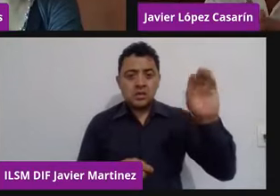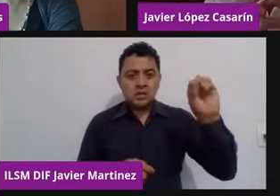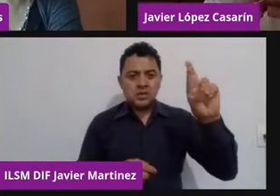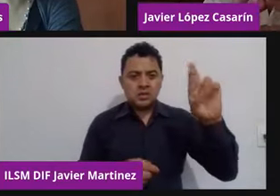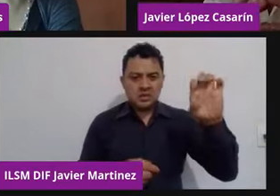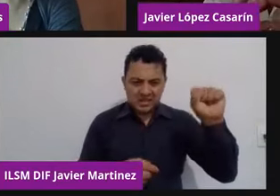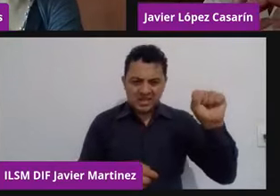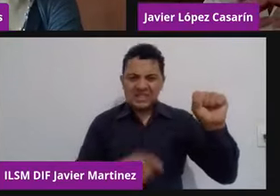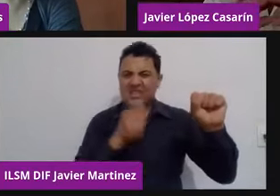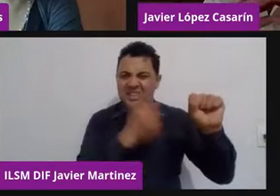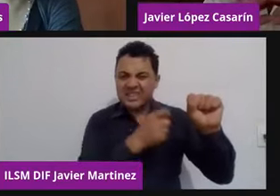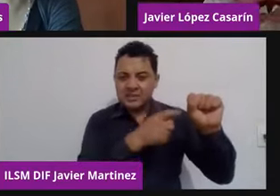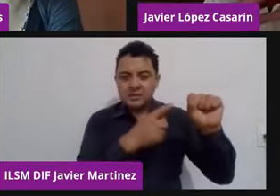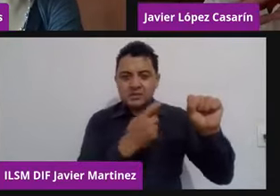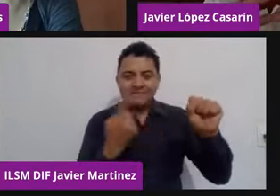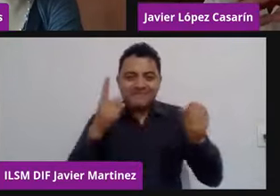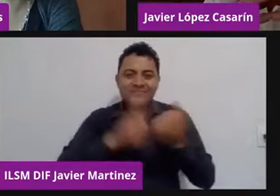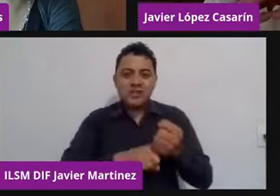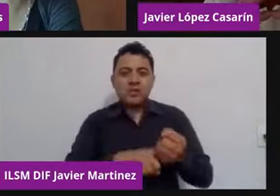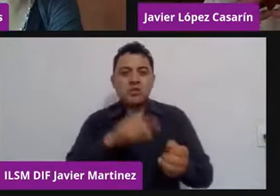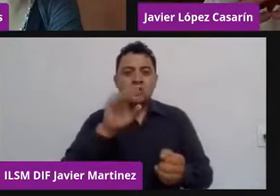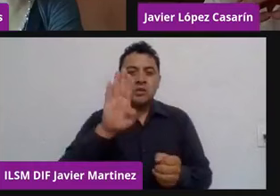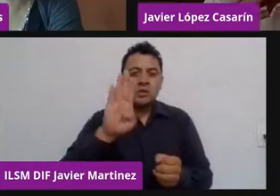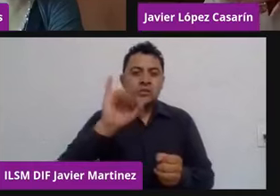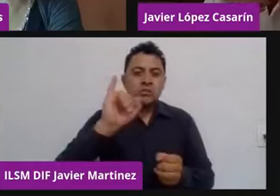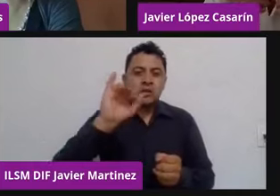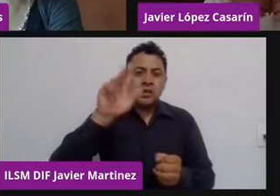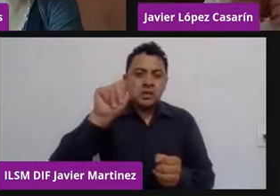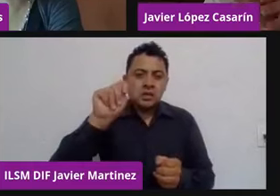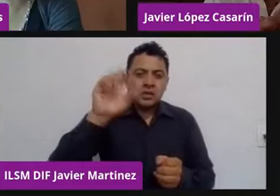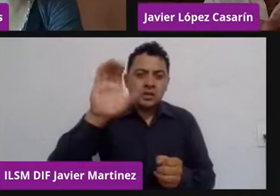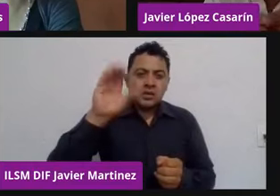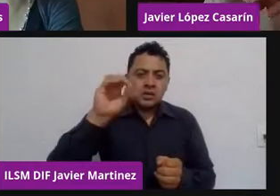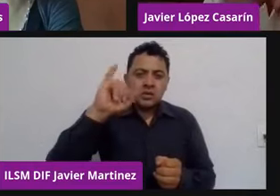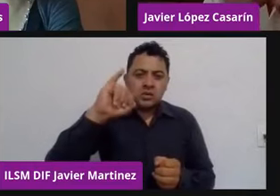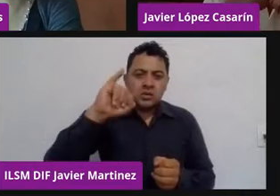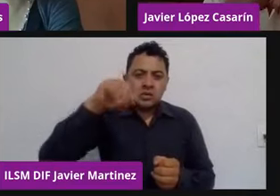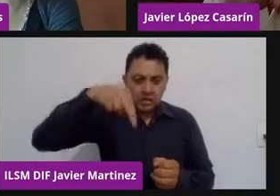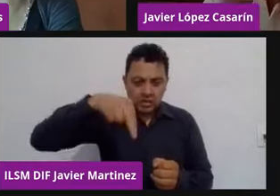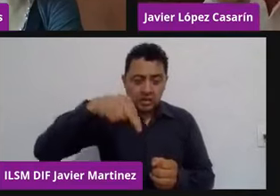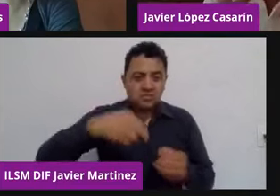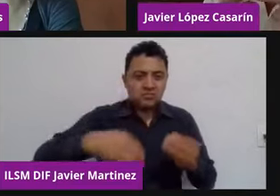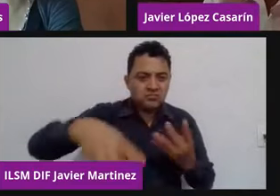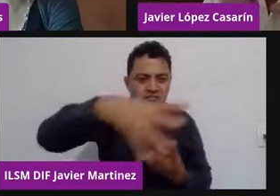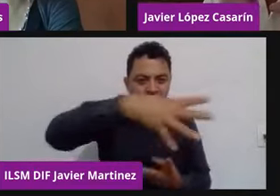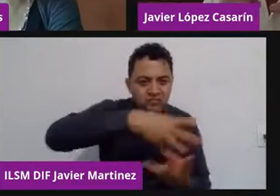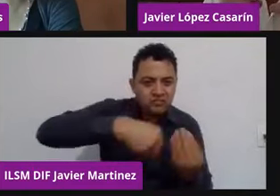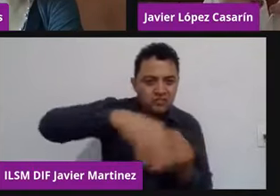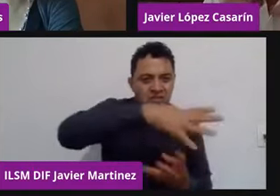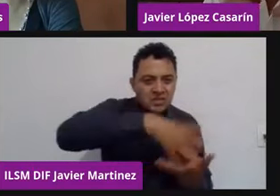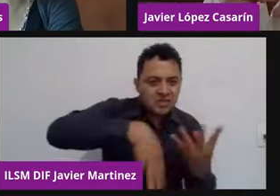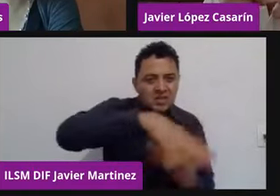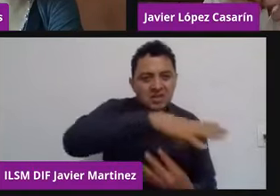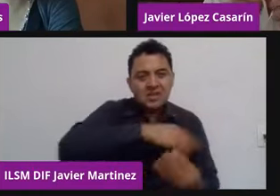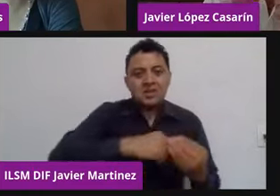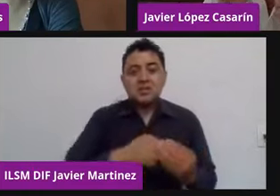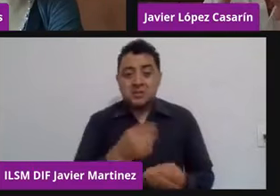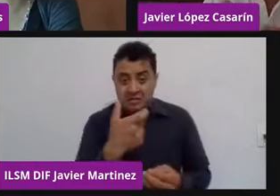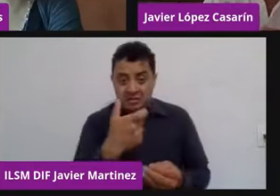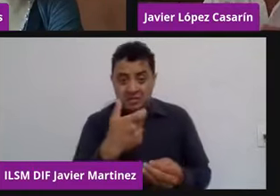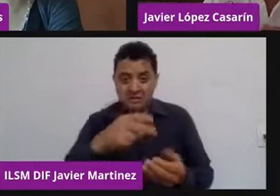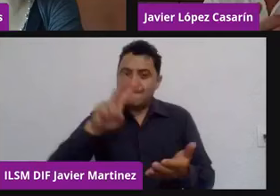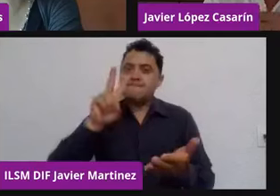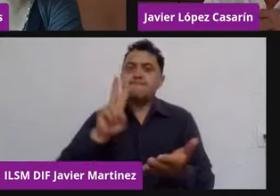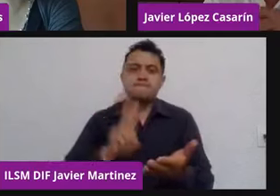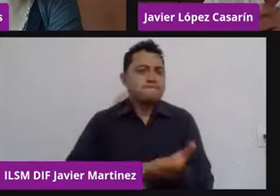representan, ya tienes intercambio comercial diario, ya cotiza, ya tienes personas